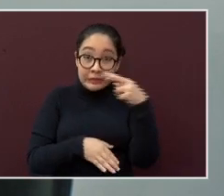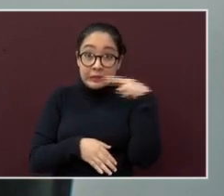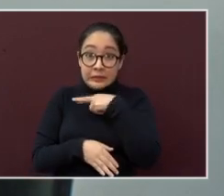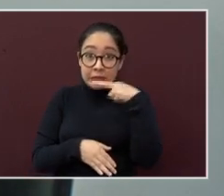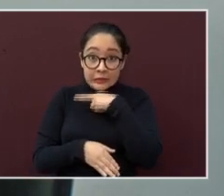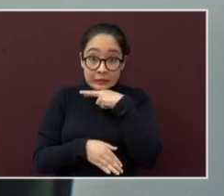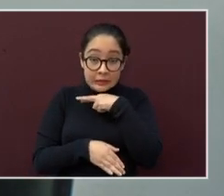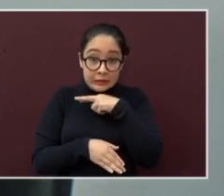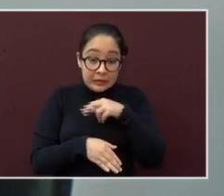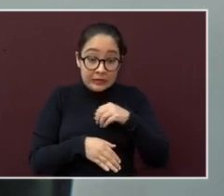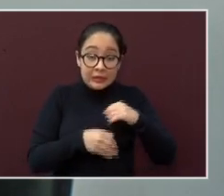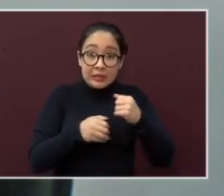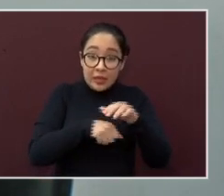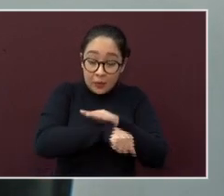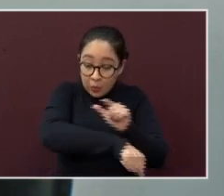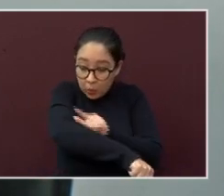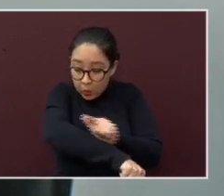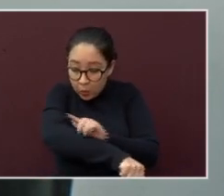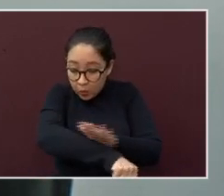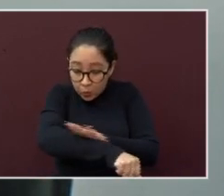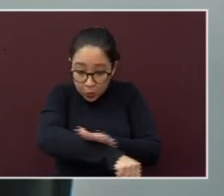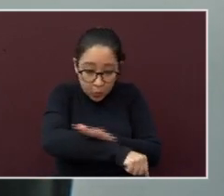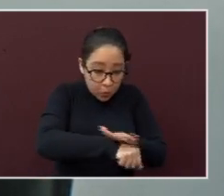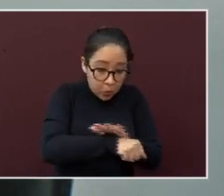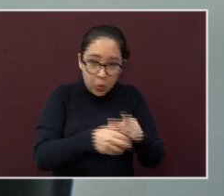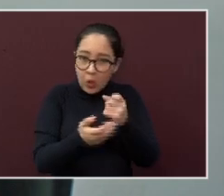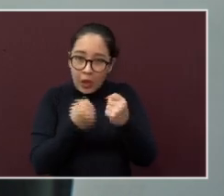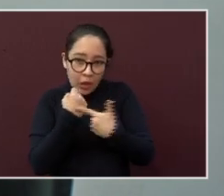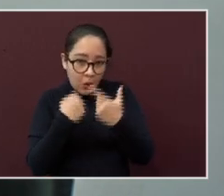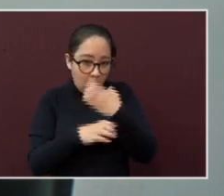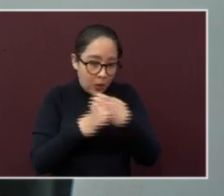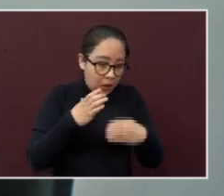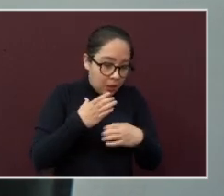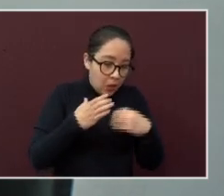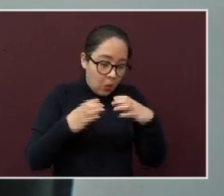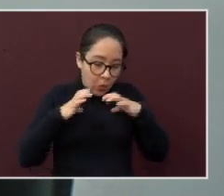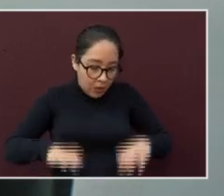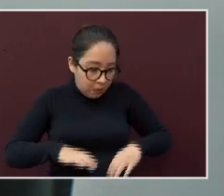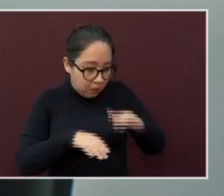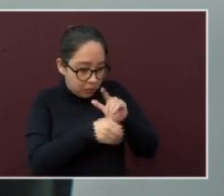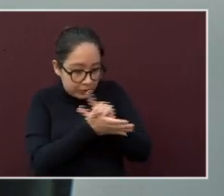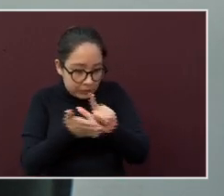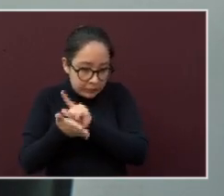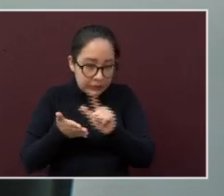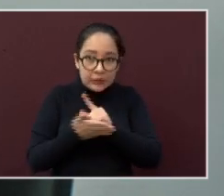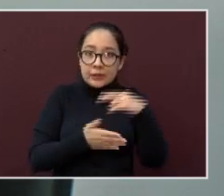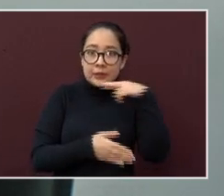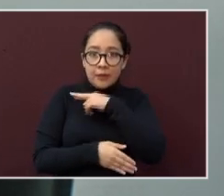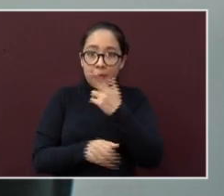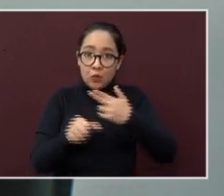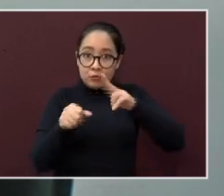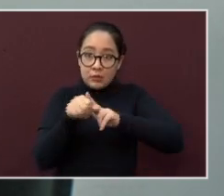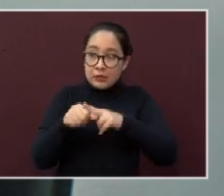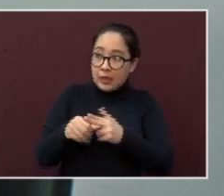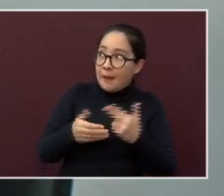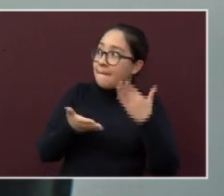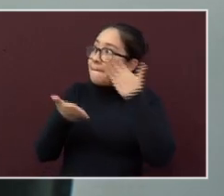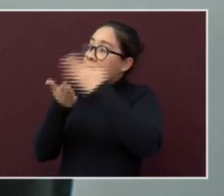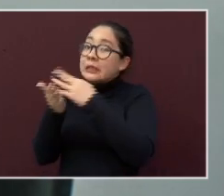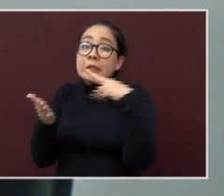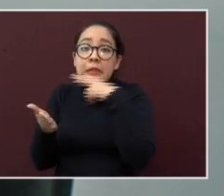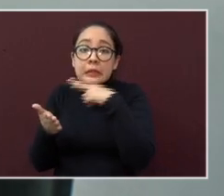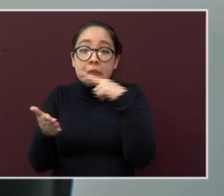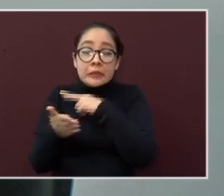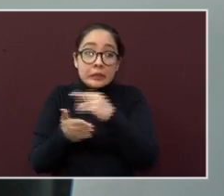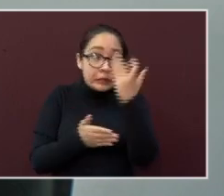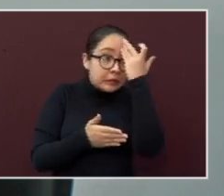laves rápidamente la herida y te dirijas inmediatamente al centro de salud. En esta enfermedad, las horas que pasan entre